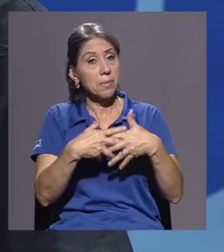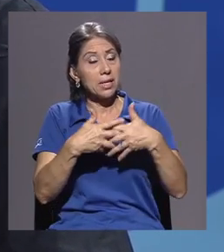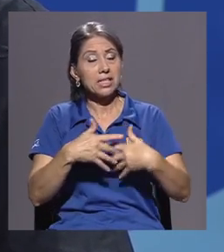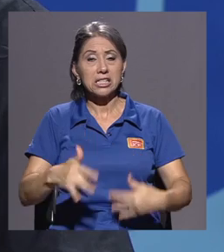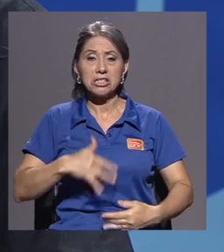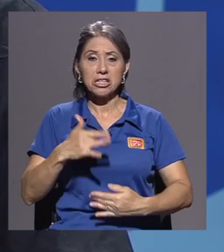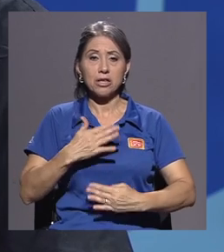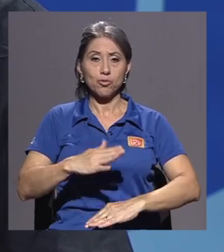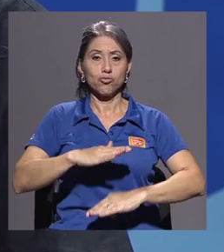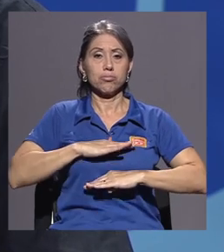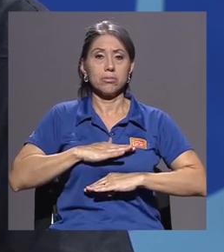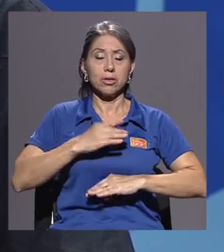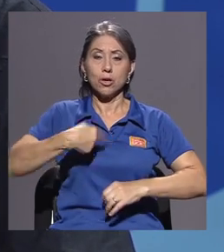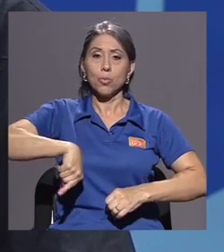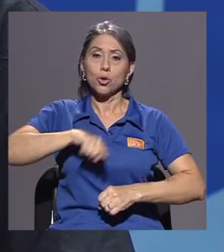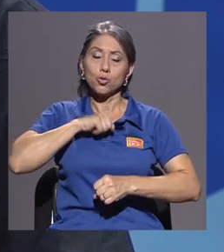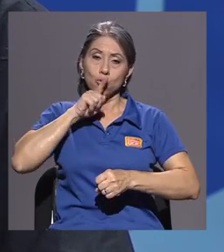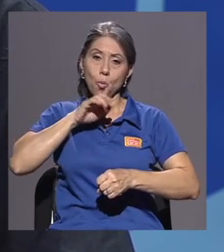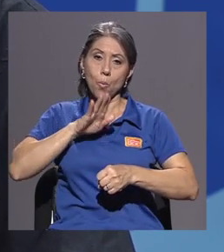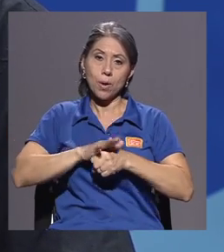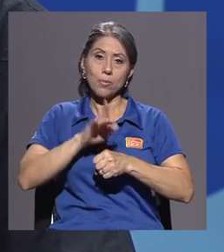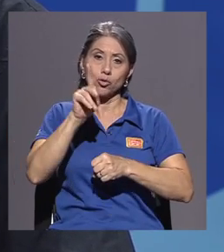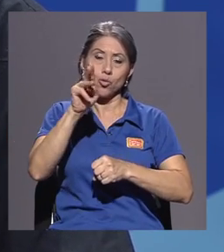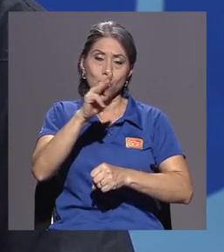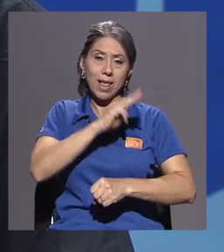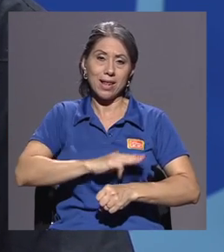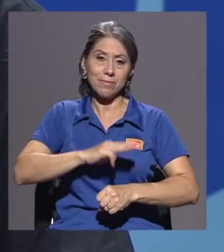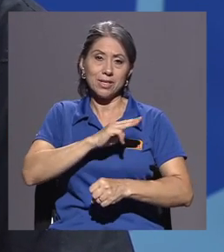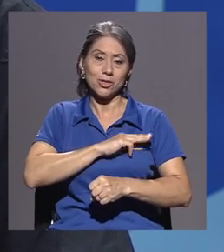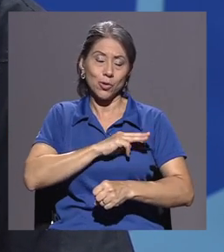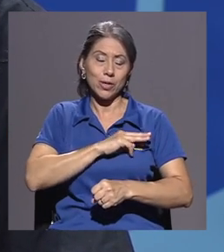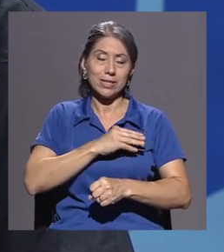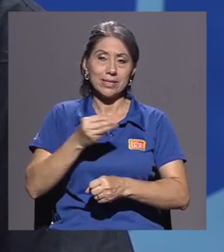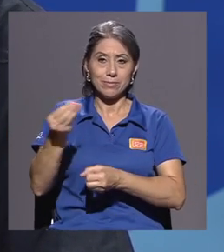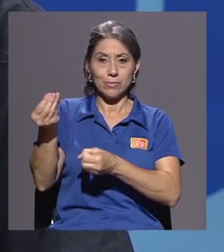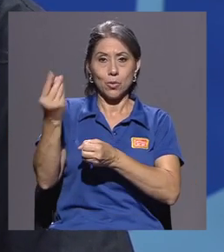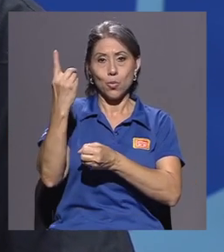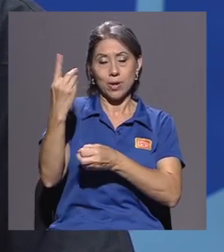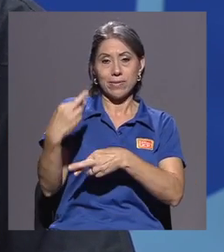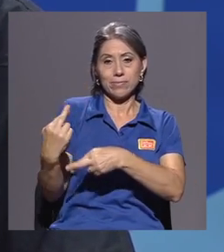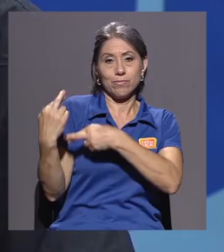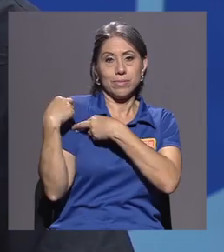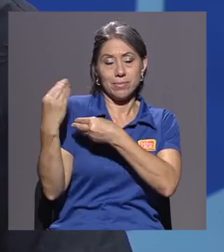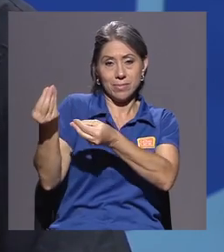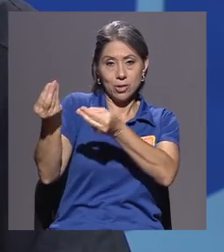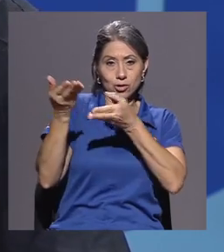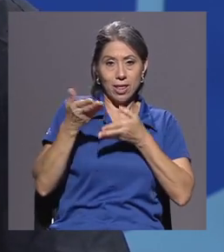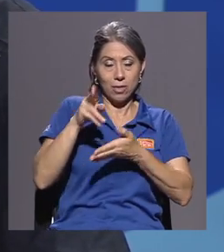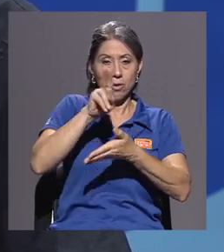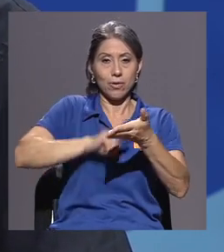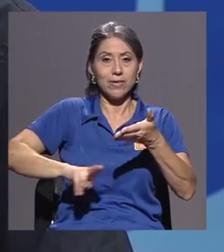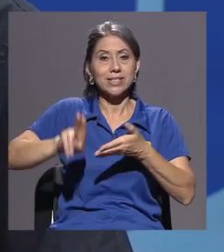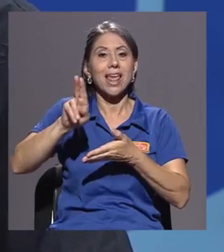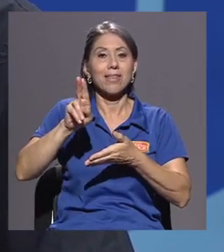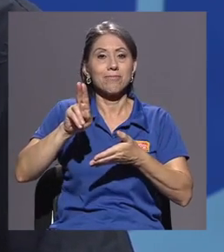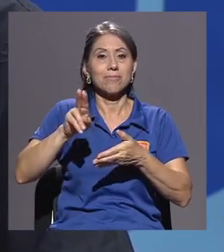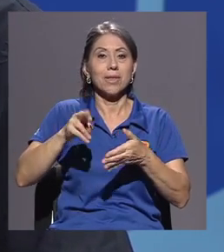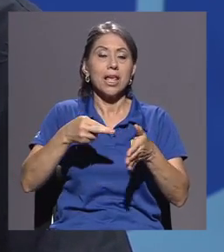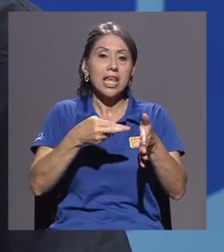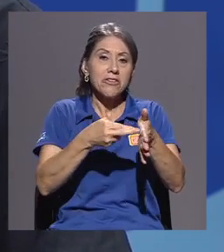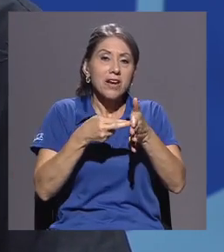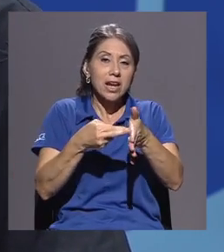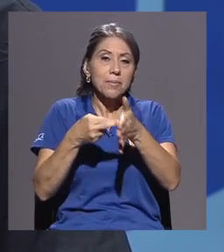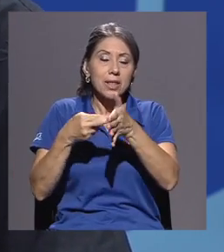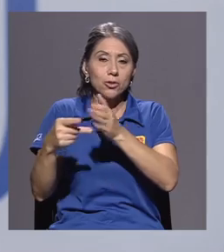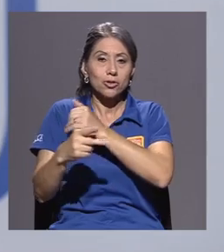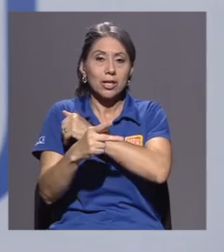de satisfacción porque cumplimos una de las misiones que nos ha encomendado la universidad y los requerimientos que